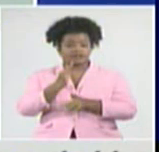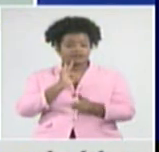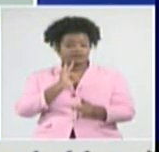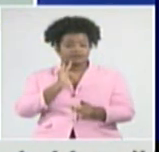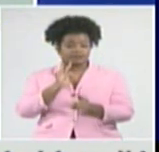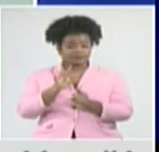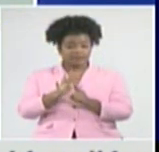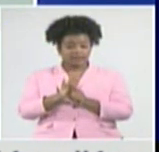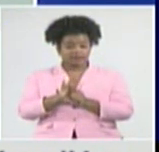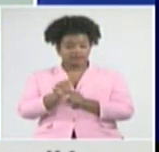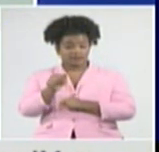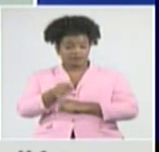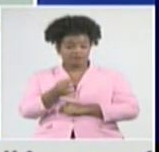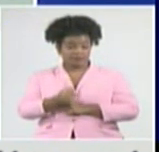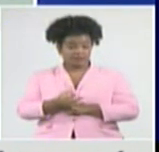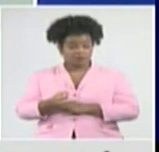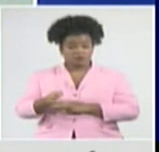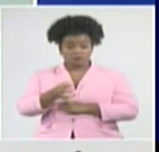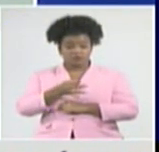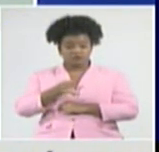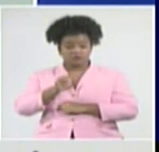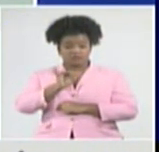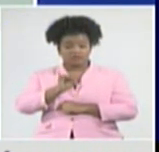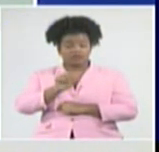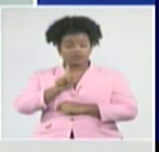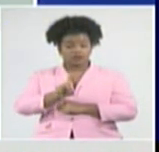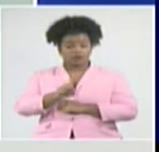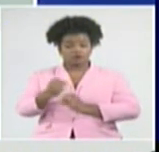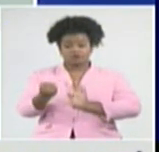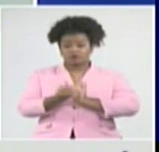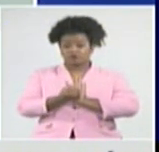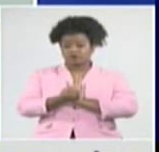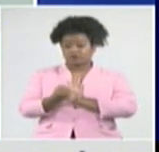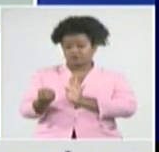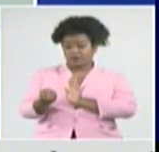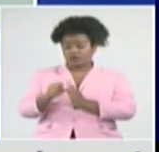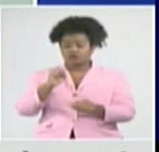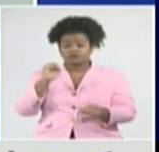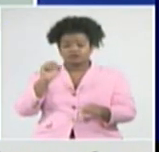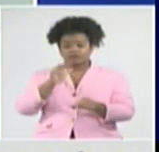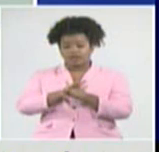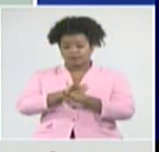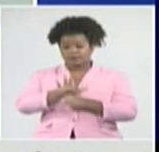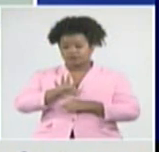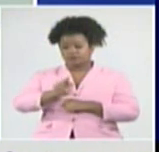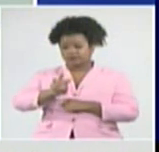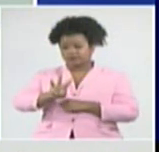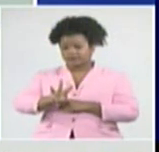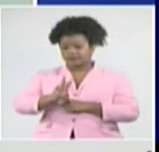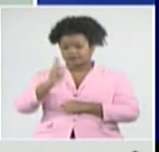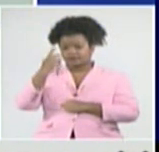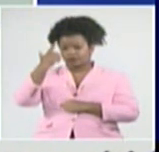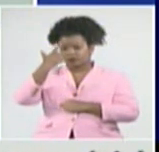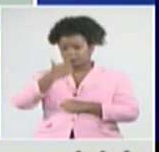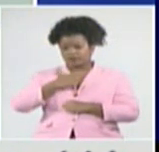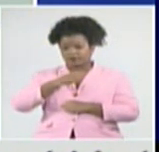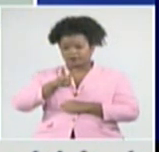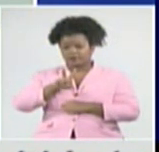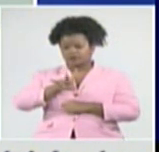en este territorio, con 71 confirmados, Chamba 53, Ciego de Ávila, con 29,